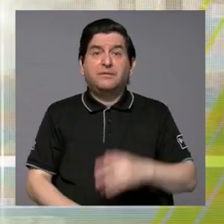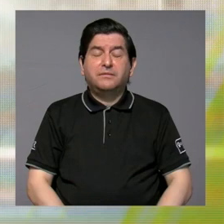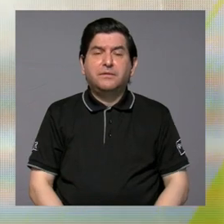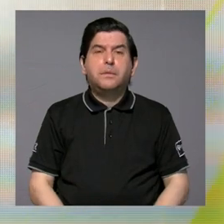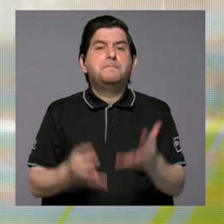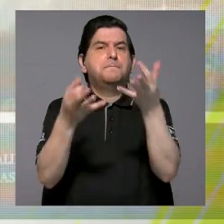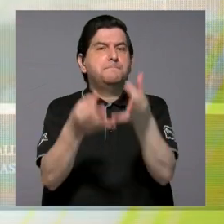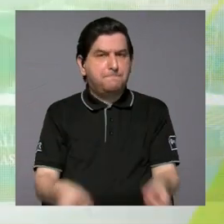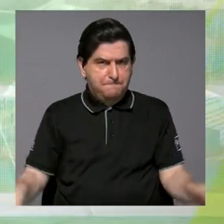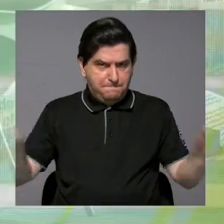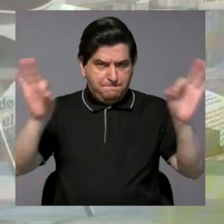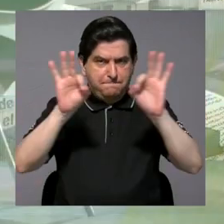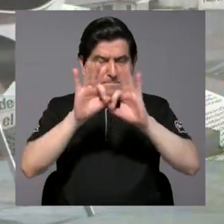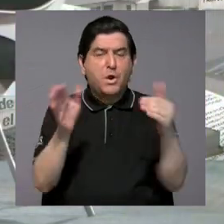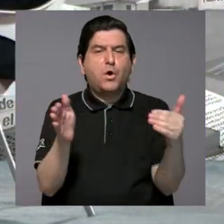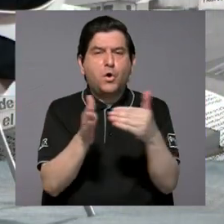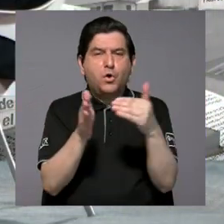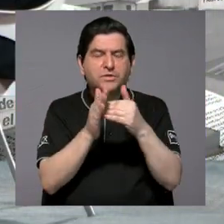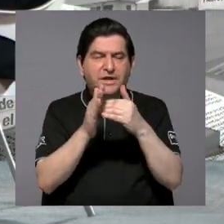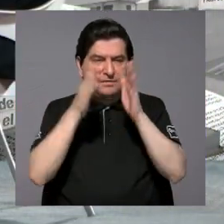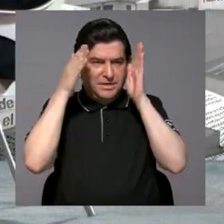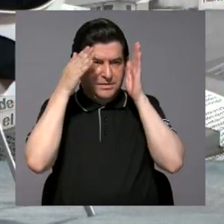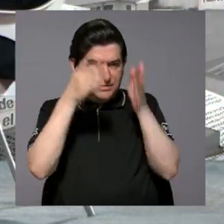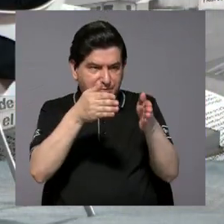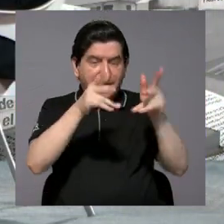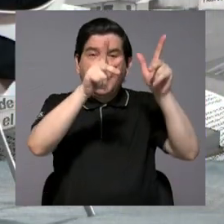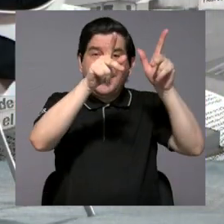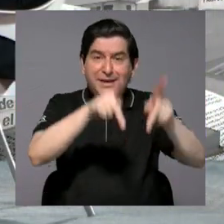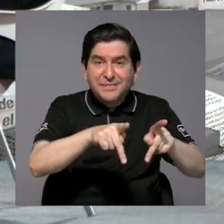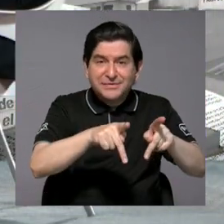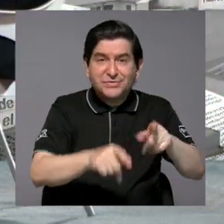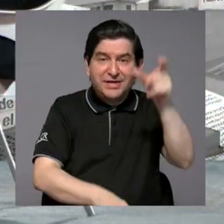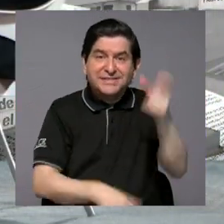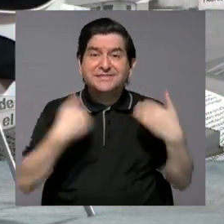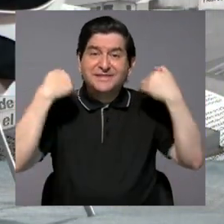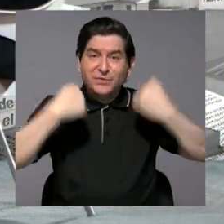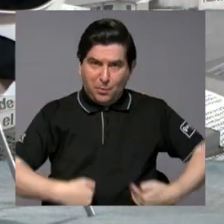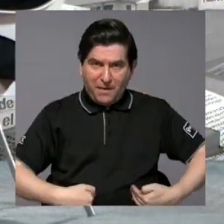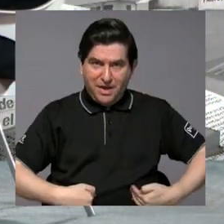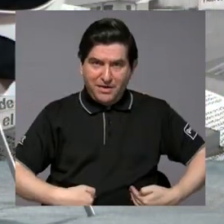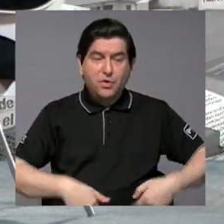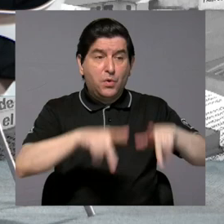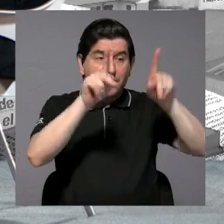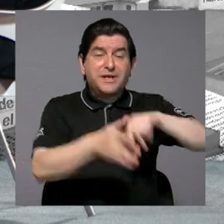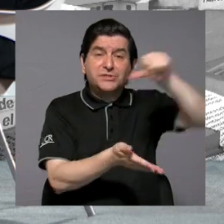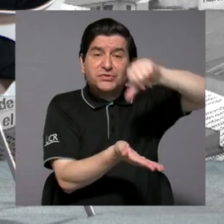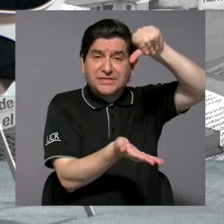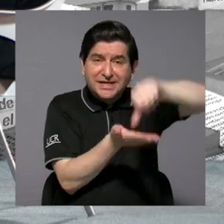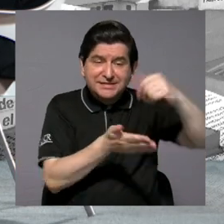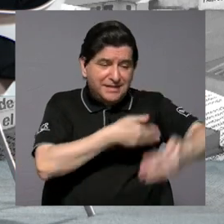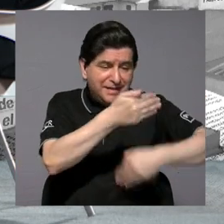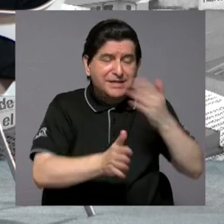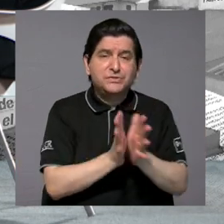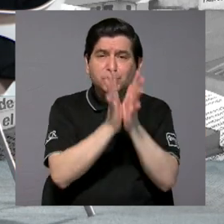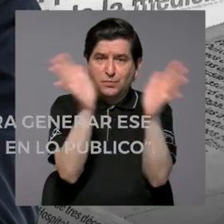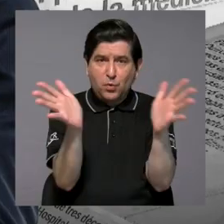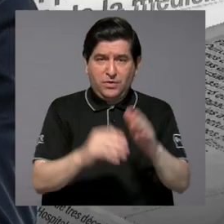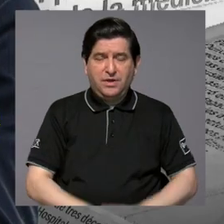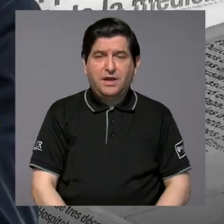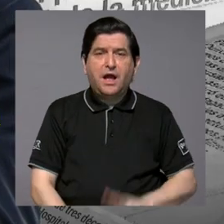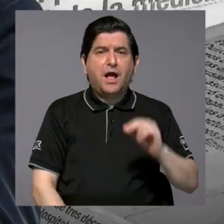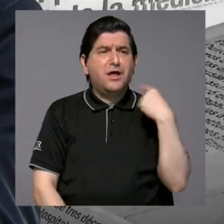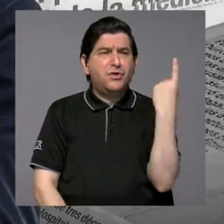Aquí algo muy importante, y es volver la mirada a la persona, al ser humano. Poner a la persona en el centro de la gestión pública.